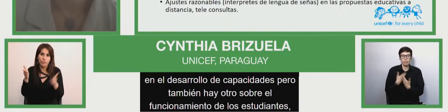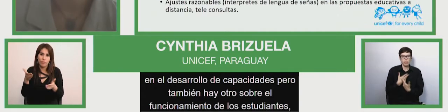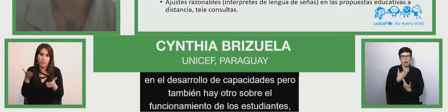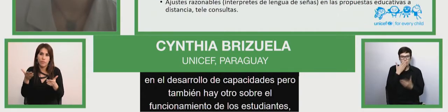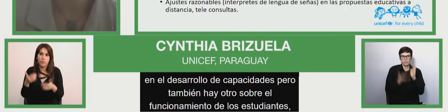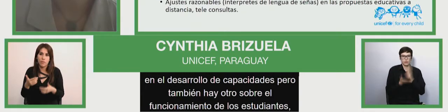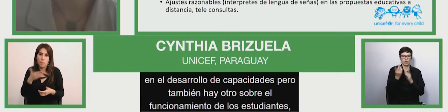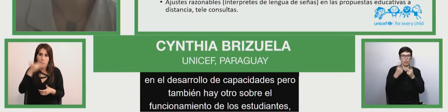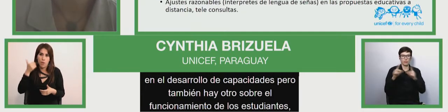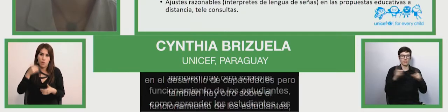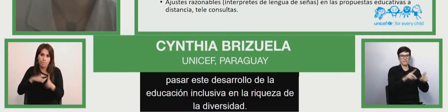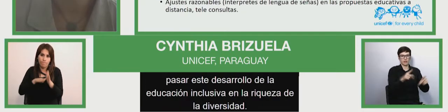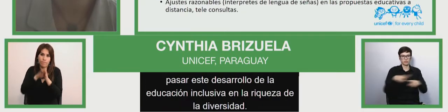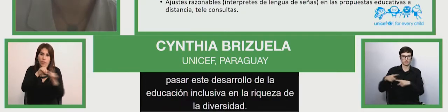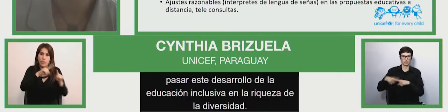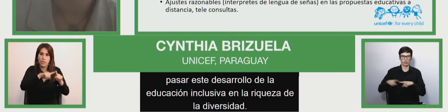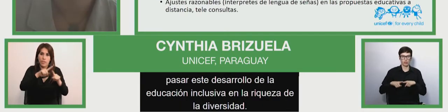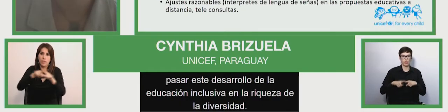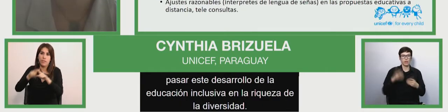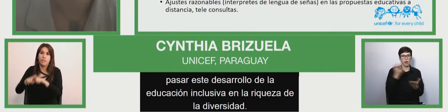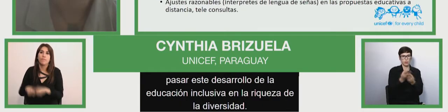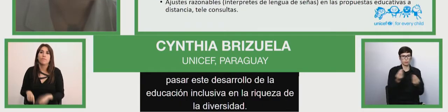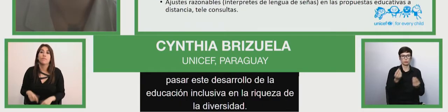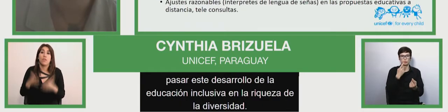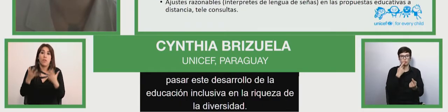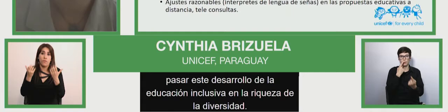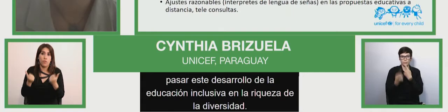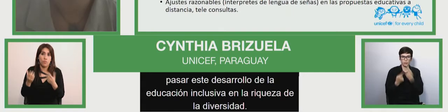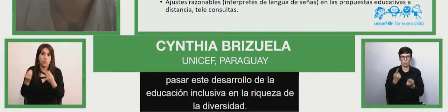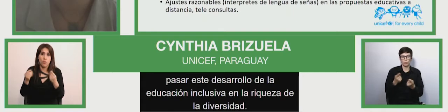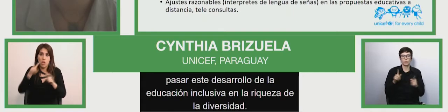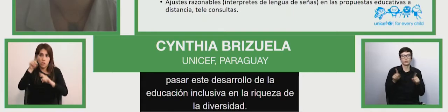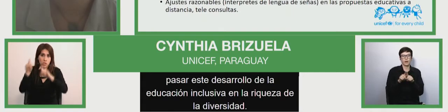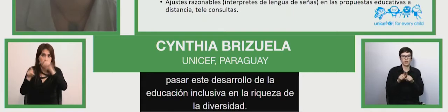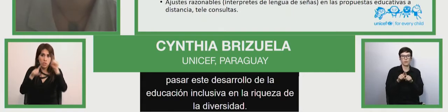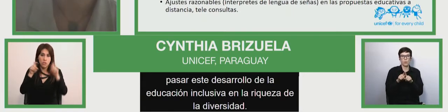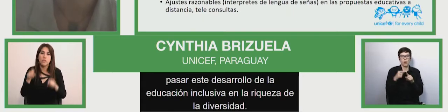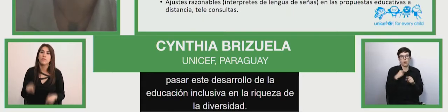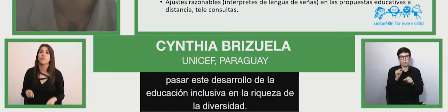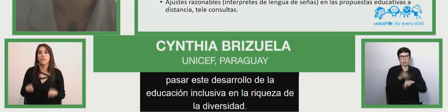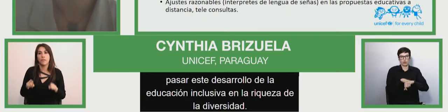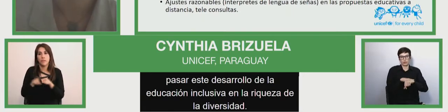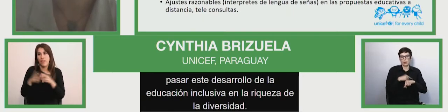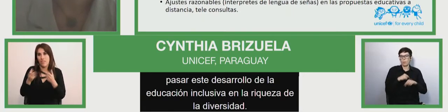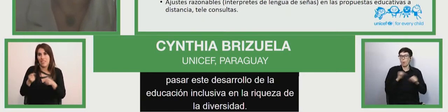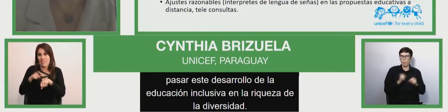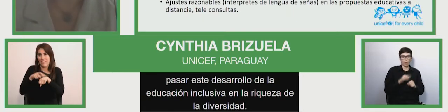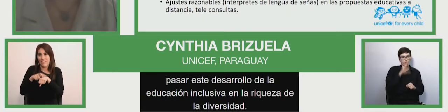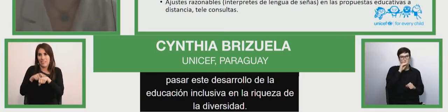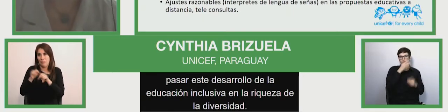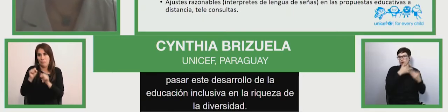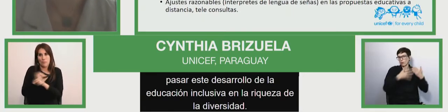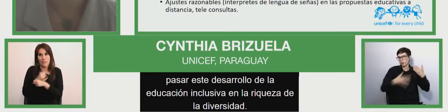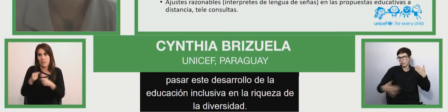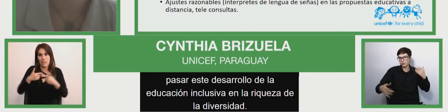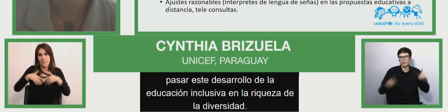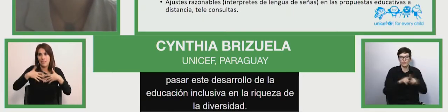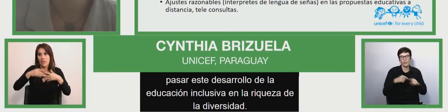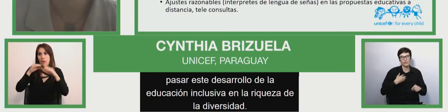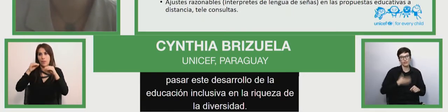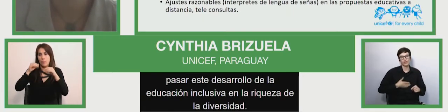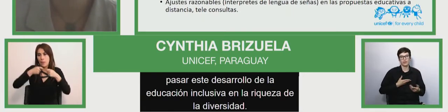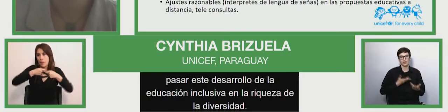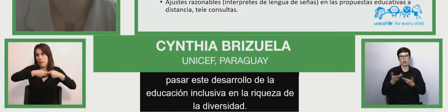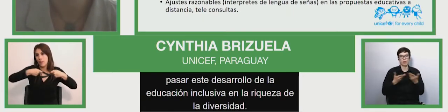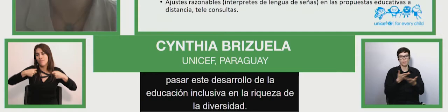Hay varias respuestas identificadas. Sé que me queda muy poco tiempo y me puedo extender mucho. Solo quería compartir con